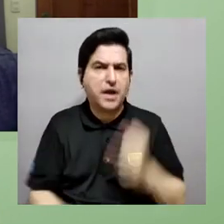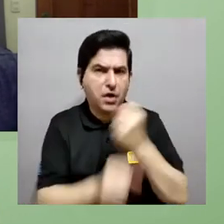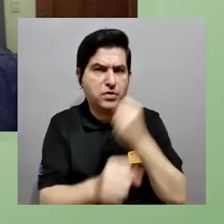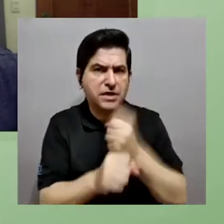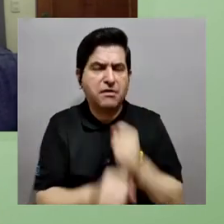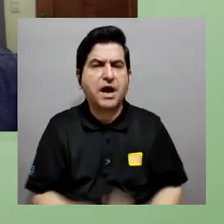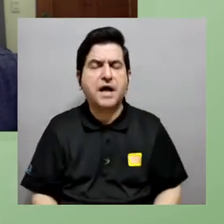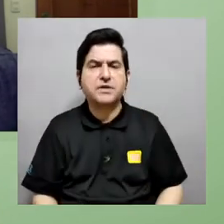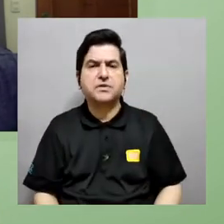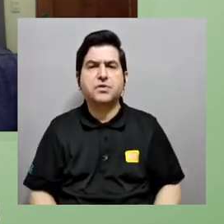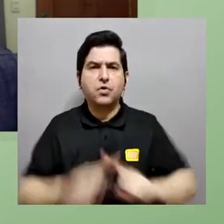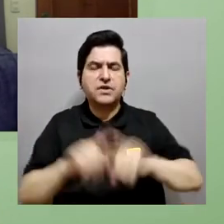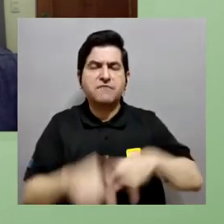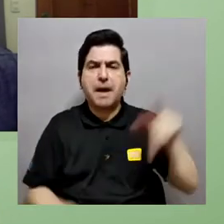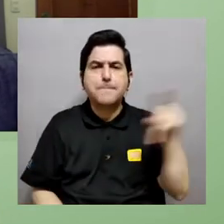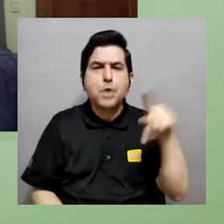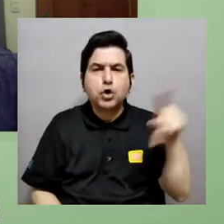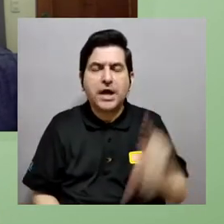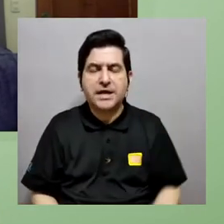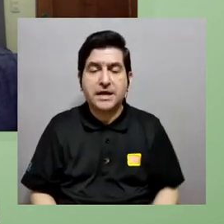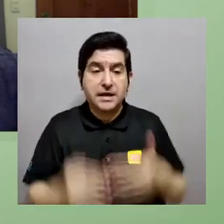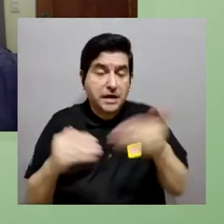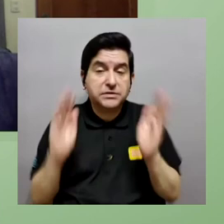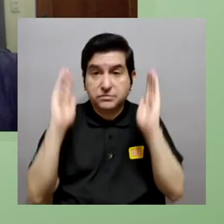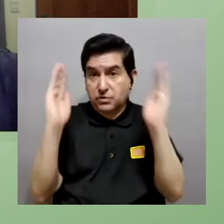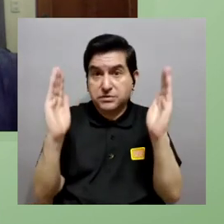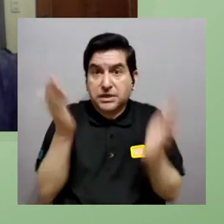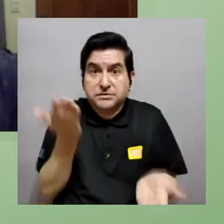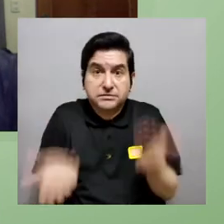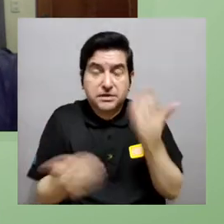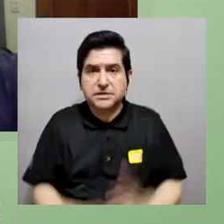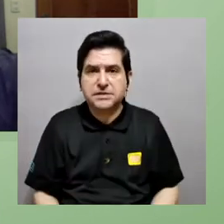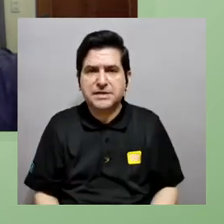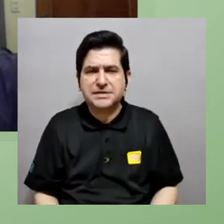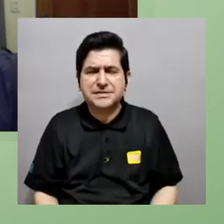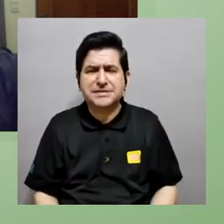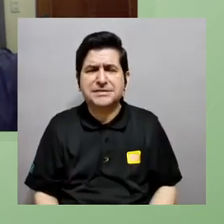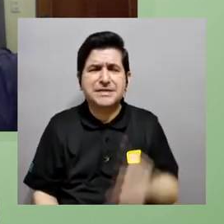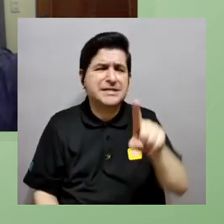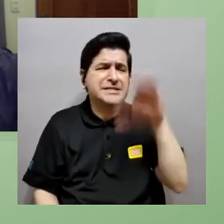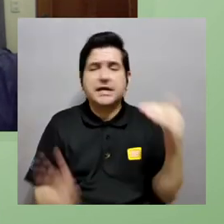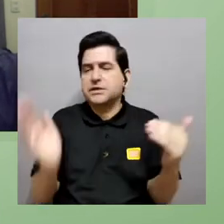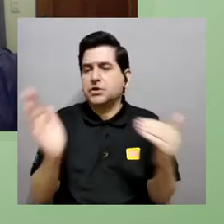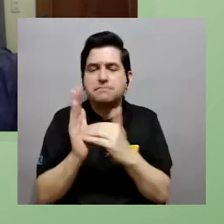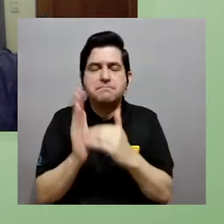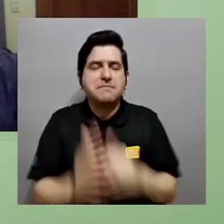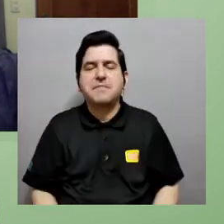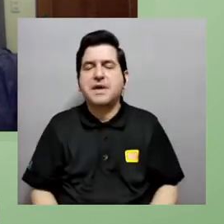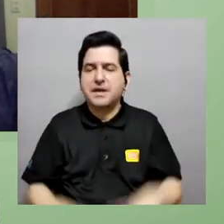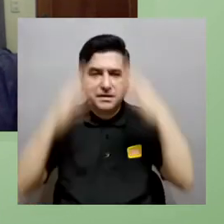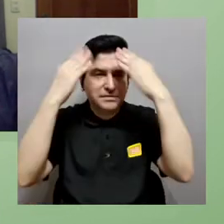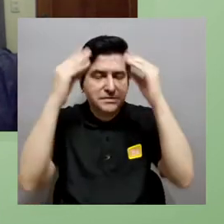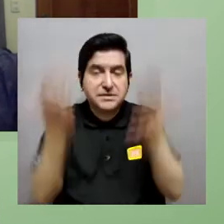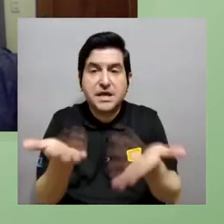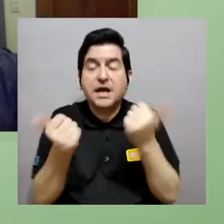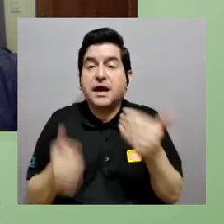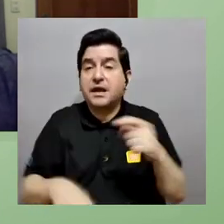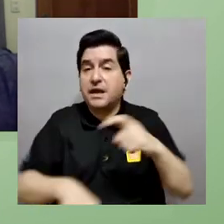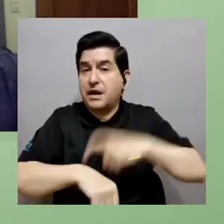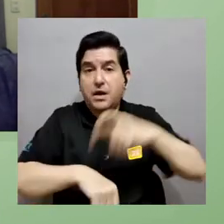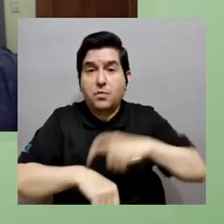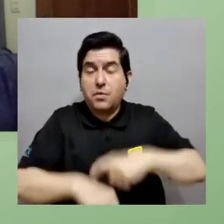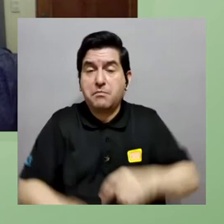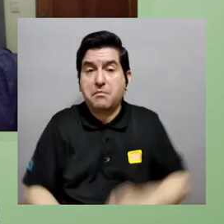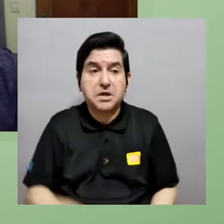un poco más que hace Ricardo pero estoy sospechando que estás trabajando con proteínas cosas así bastantes grandes cientos de miles de